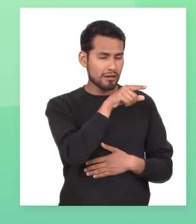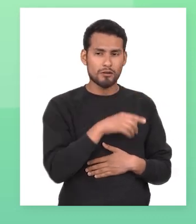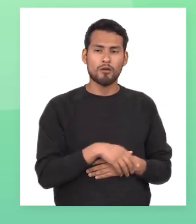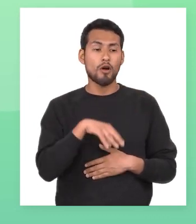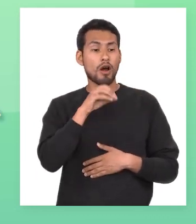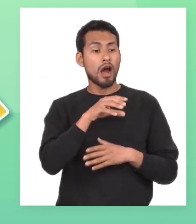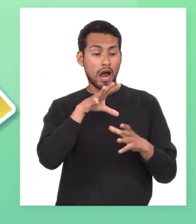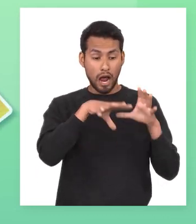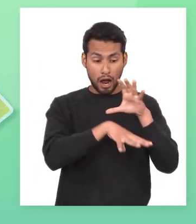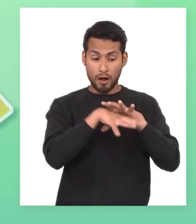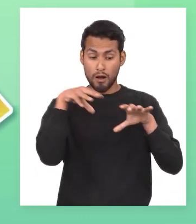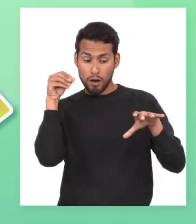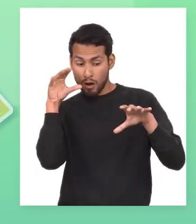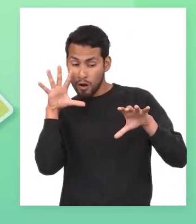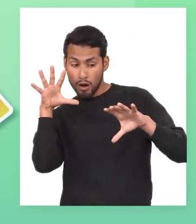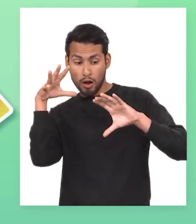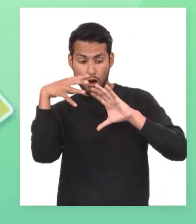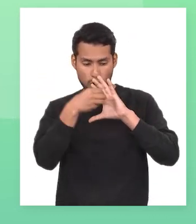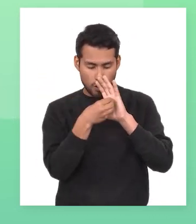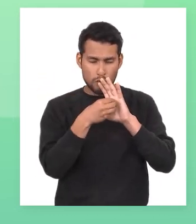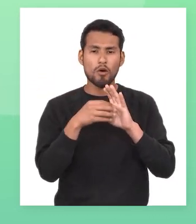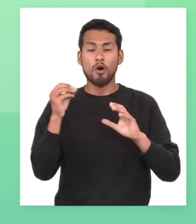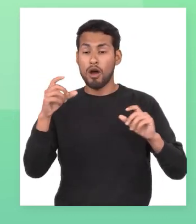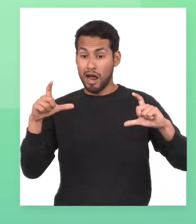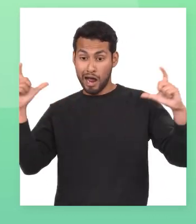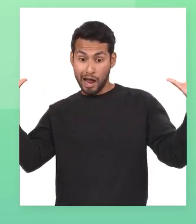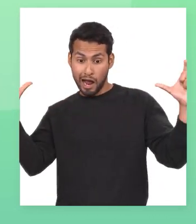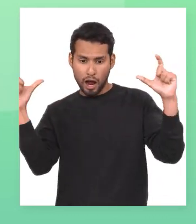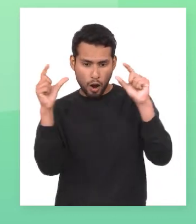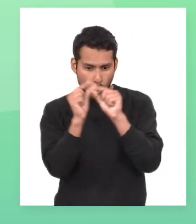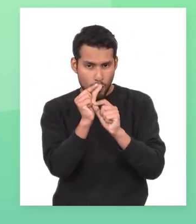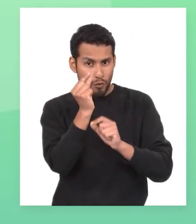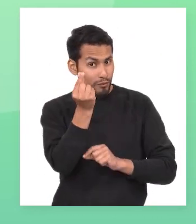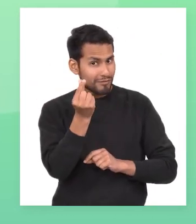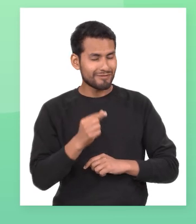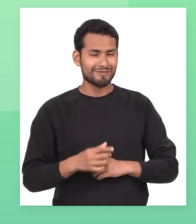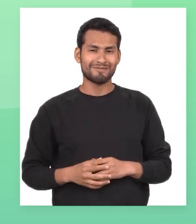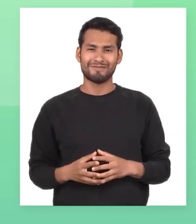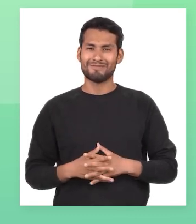de izquierda a derecha De afuera hacia adentro o de lo general a lo particular